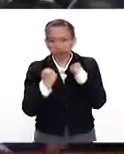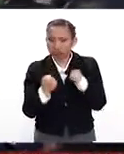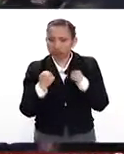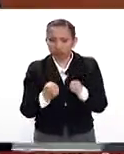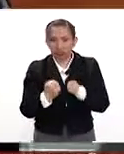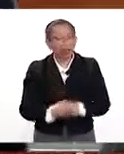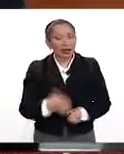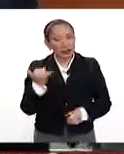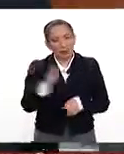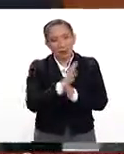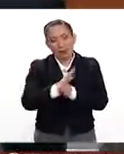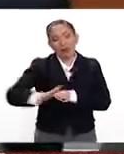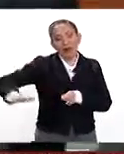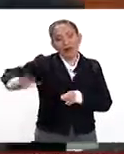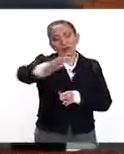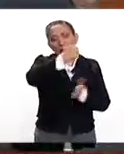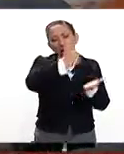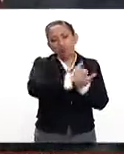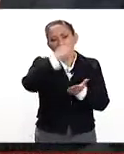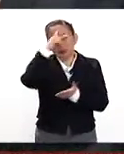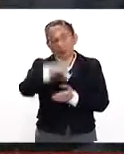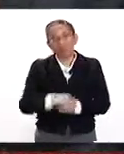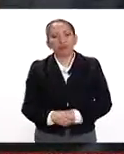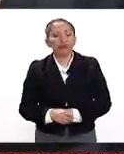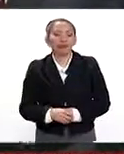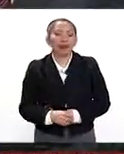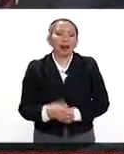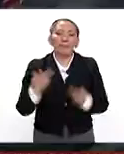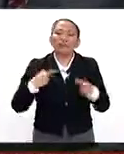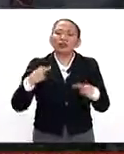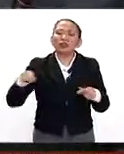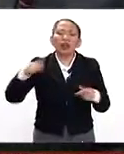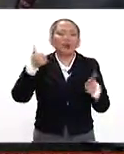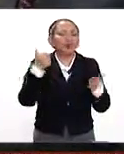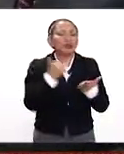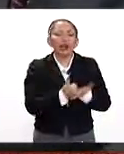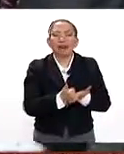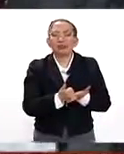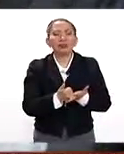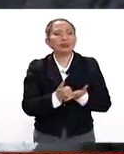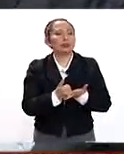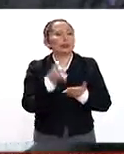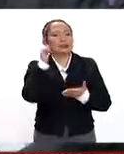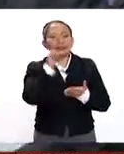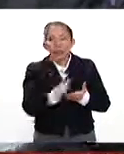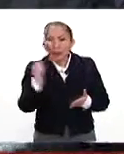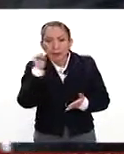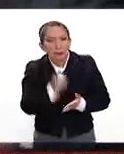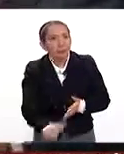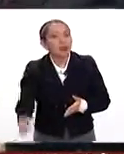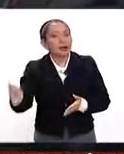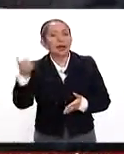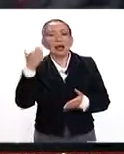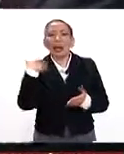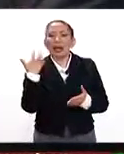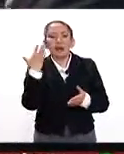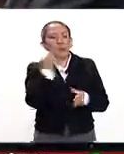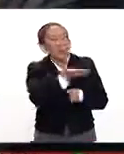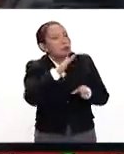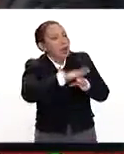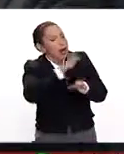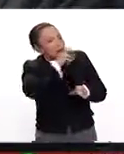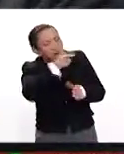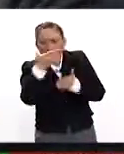en beneficio de esta gran ciudad de México. Los habitantes de esta gran ciudad de México siempre piden y exigen mejores